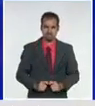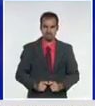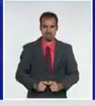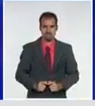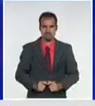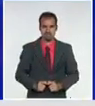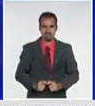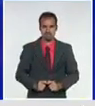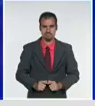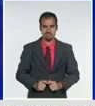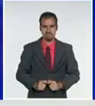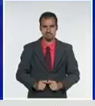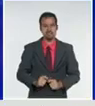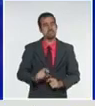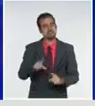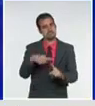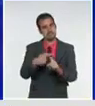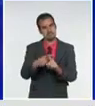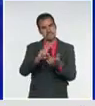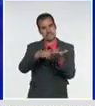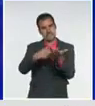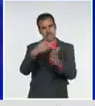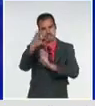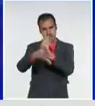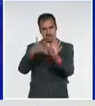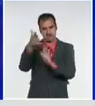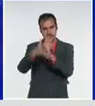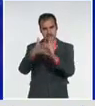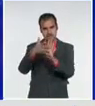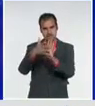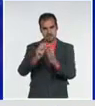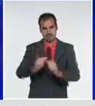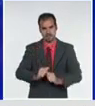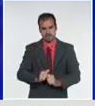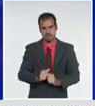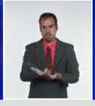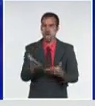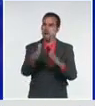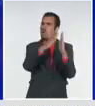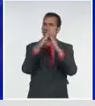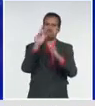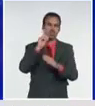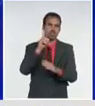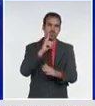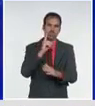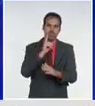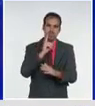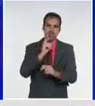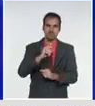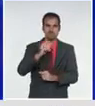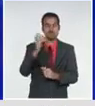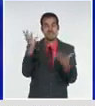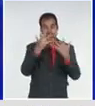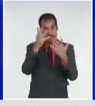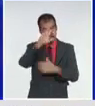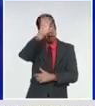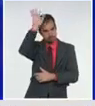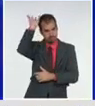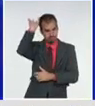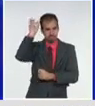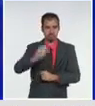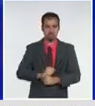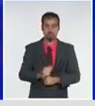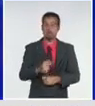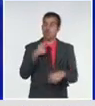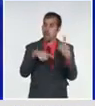y por supuesto al intérprete en lengua de señas para la comunidad sorda de Cuba, Leonel Mieres. Y creo que tenemos mucho que decir